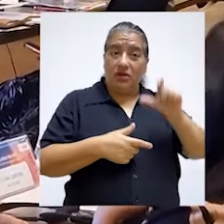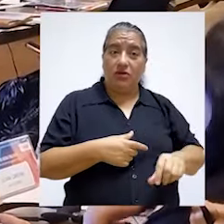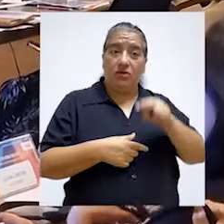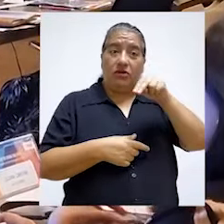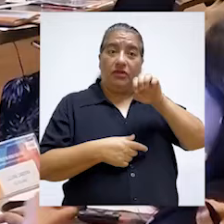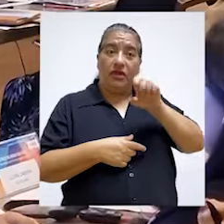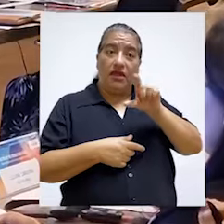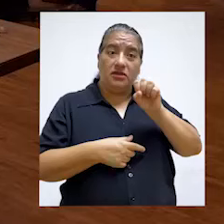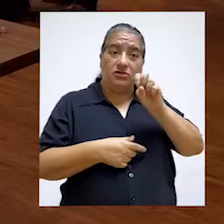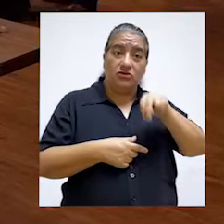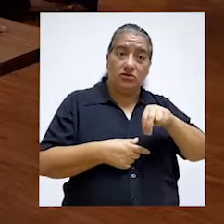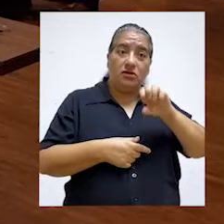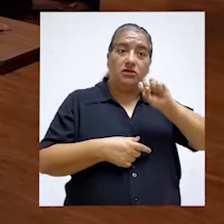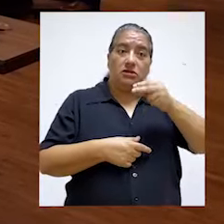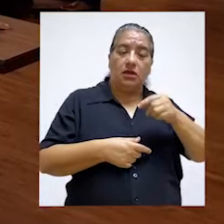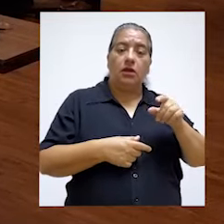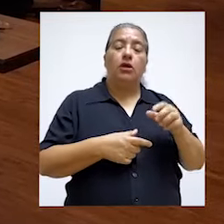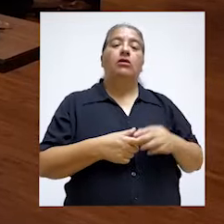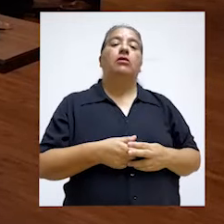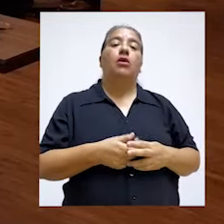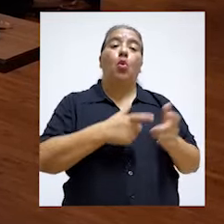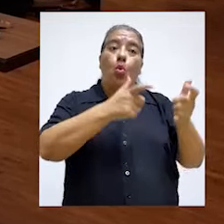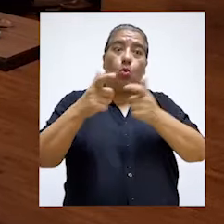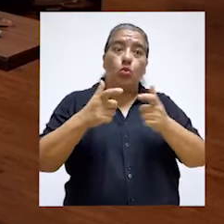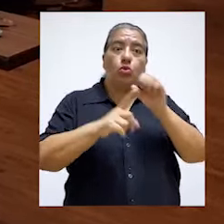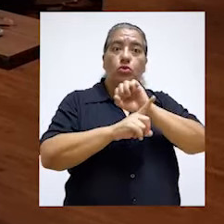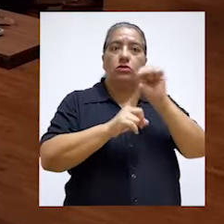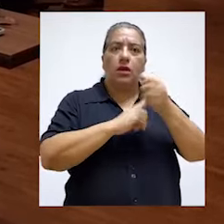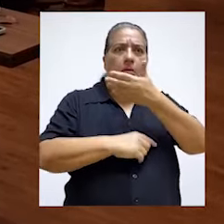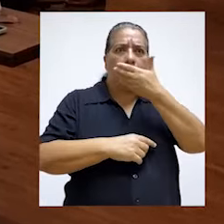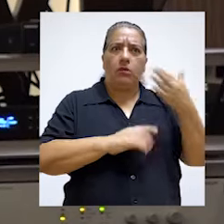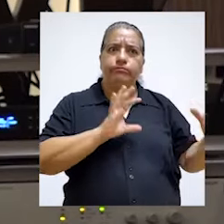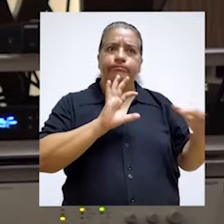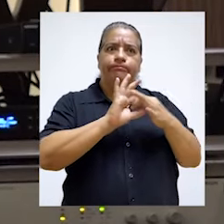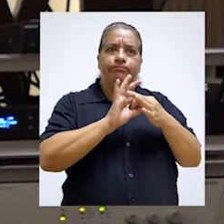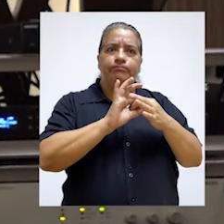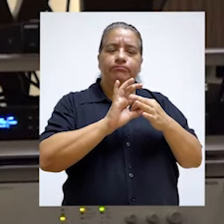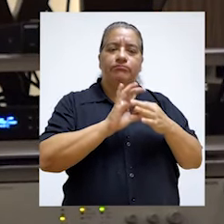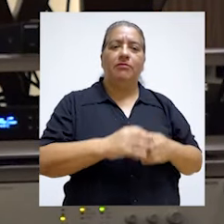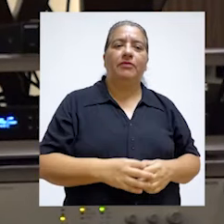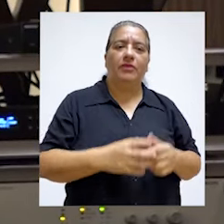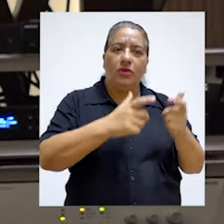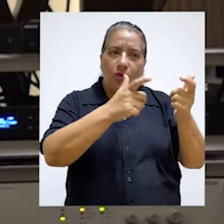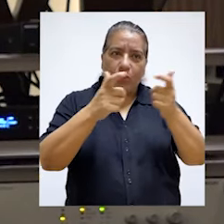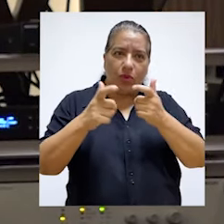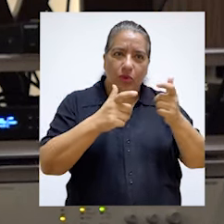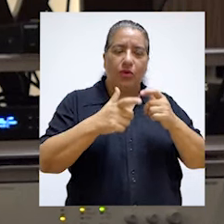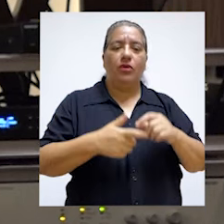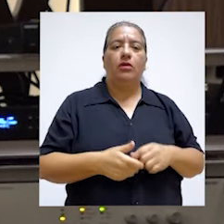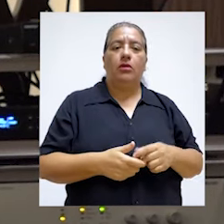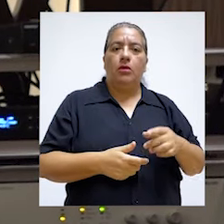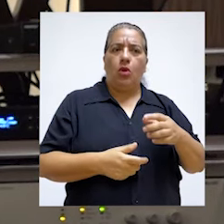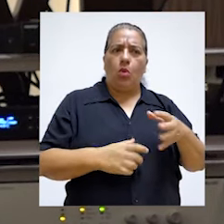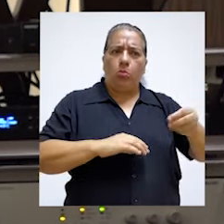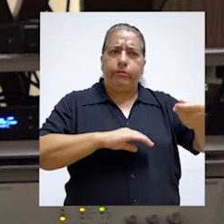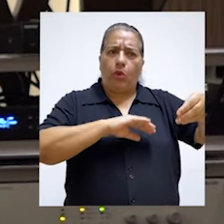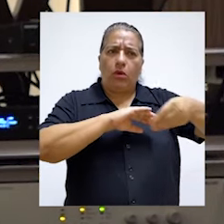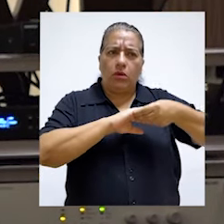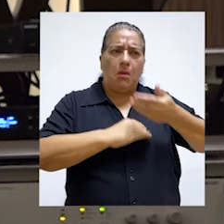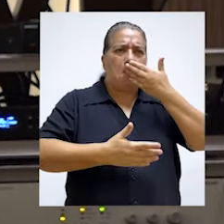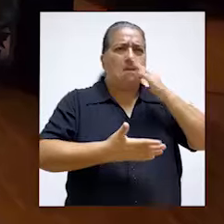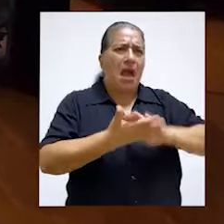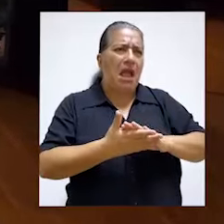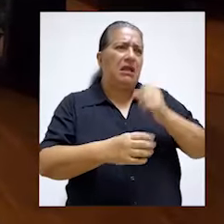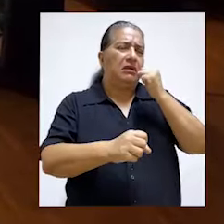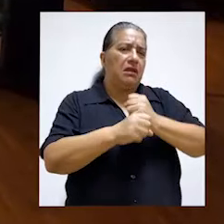el Contralor Nelson Schacht, el control social es el mejor aliado del control gubernamental, ya que no es posible que la